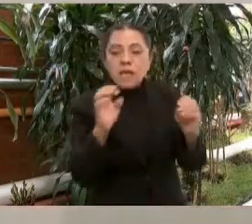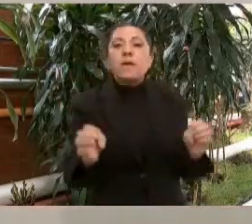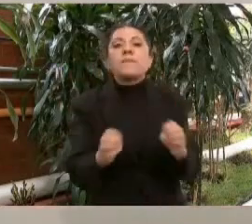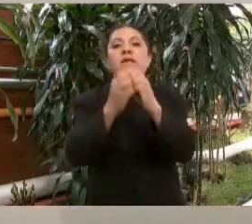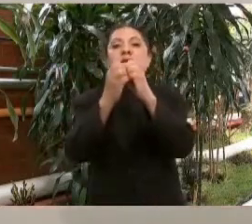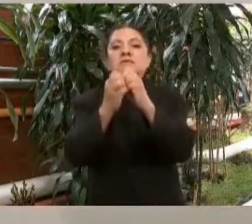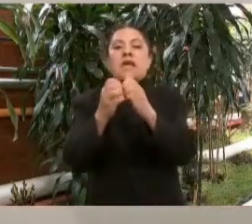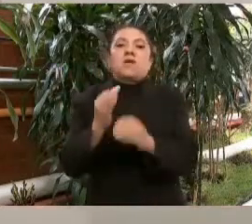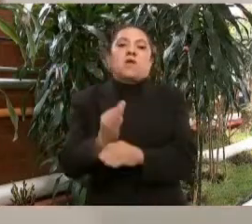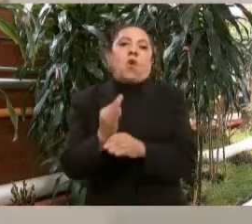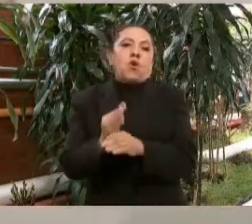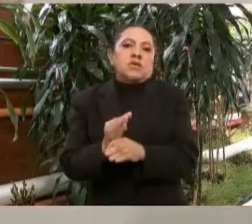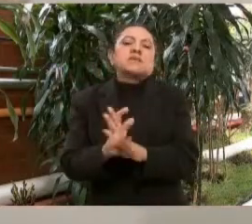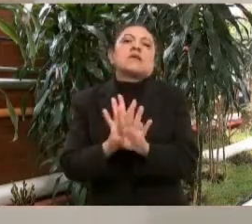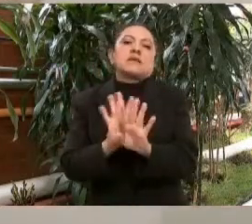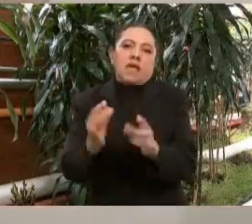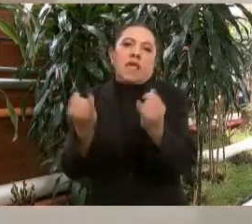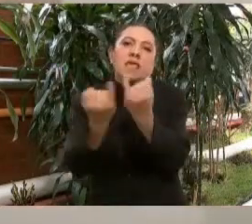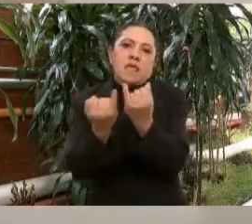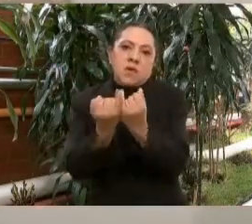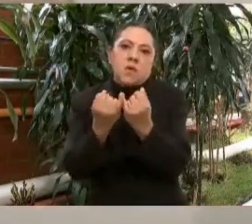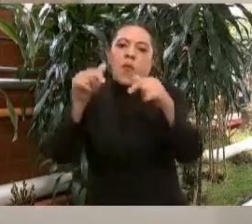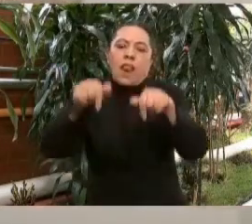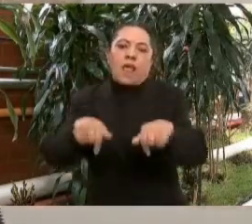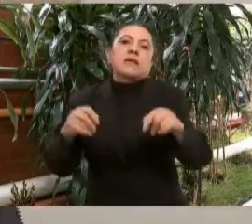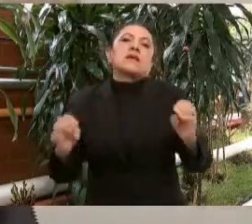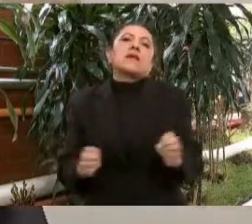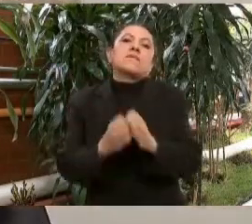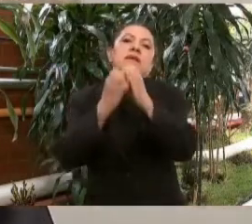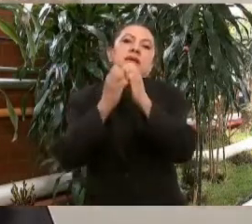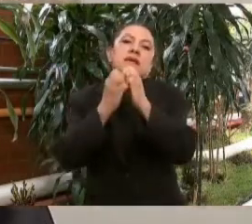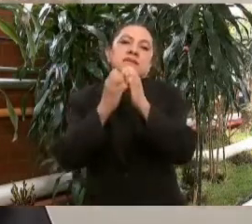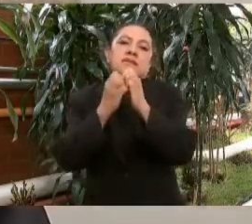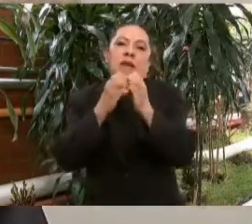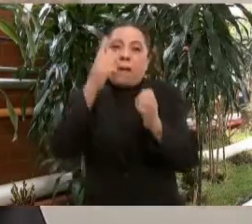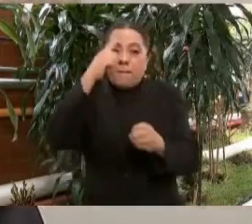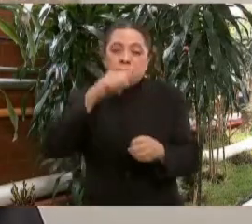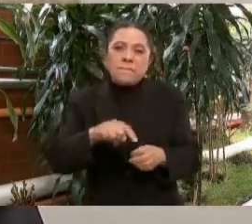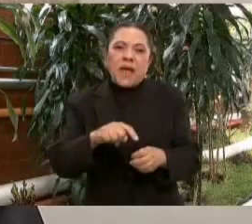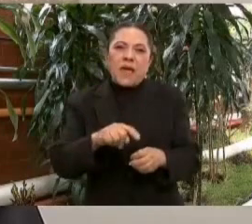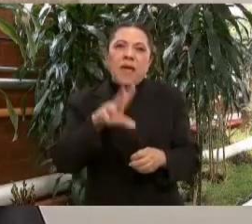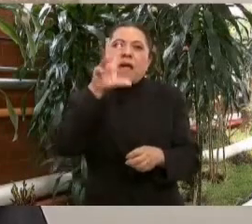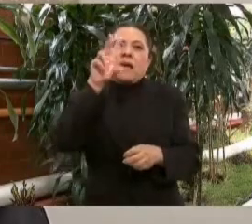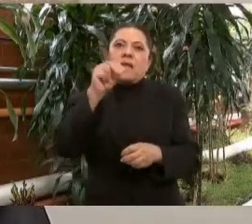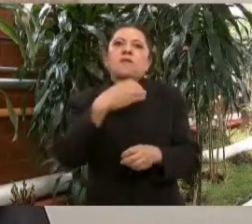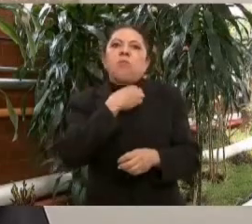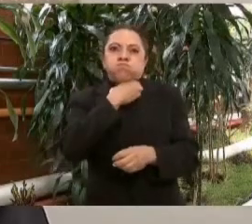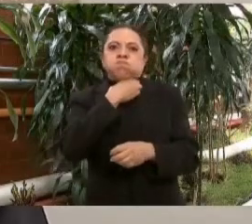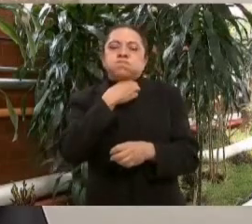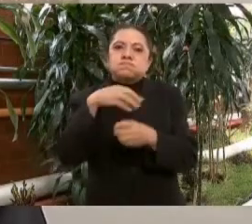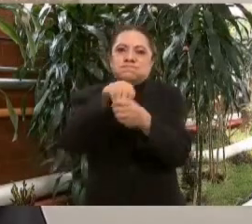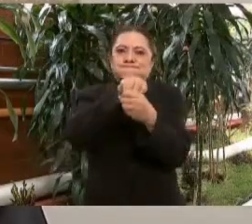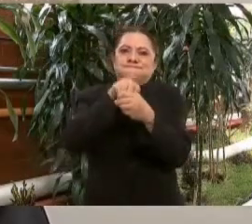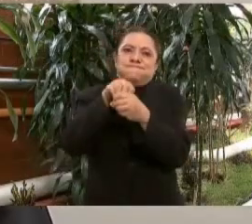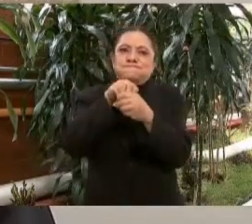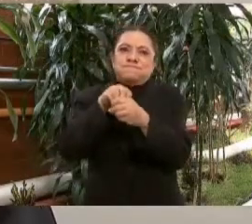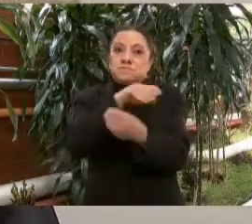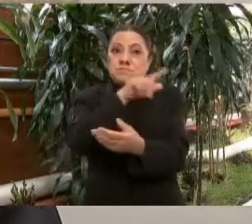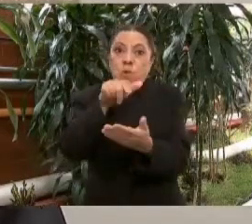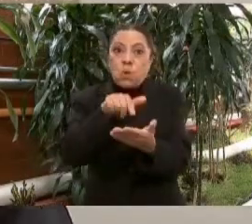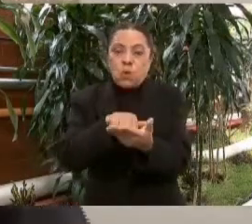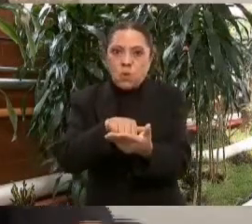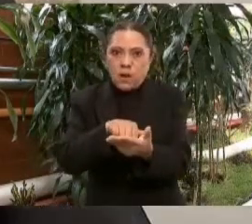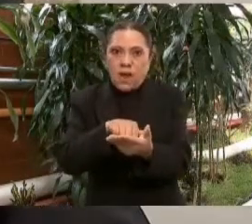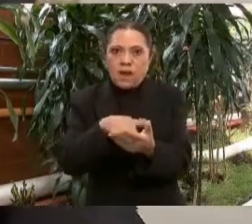atendiendo emergencia para que no se nos saturen los espacios